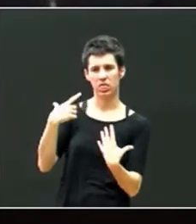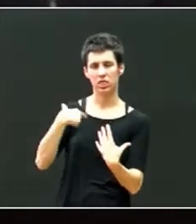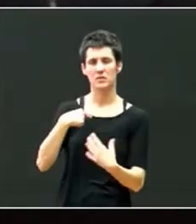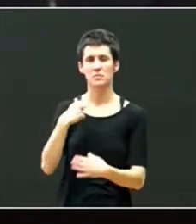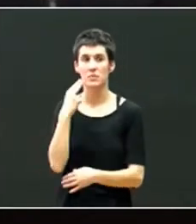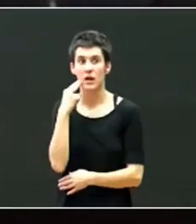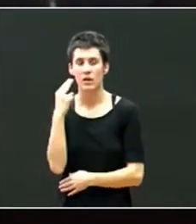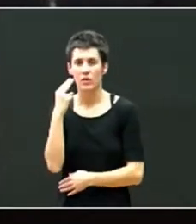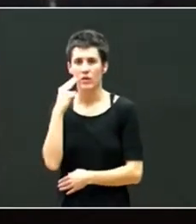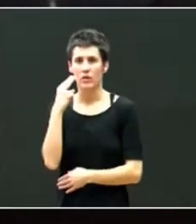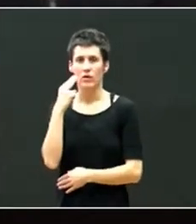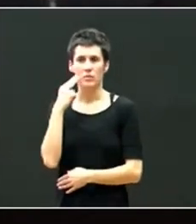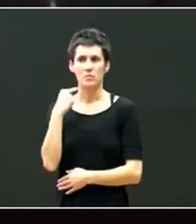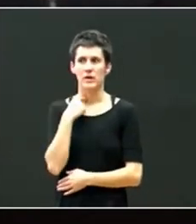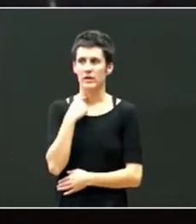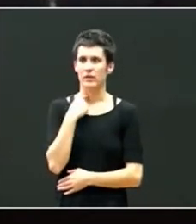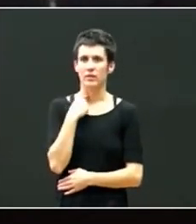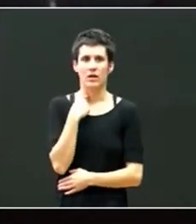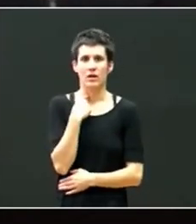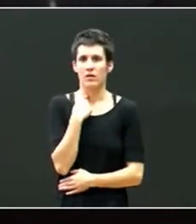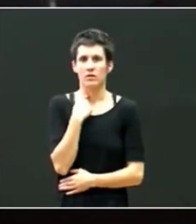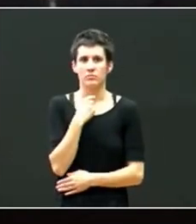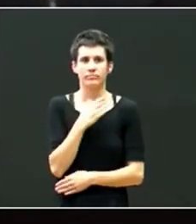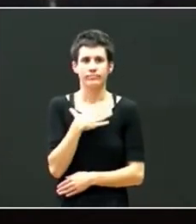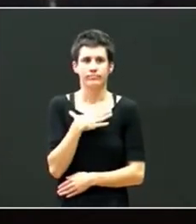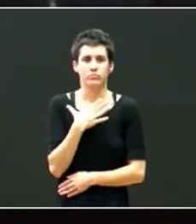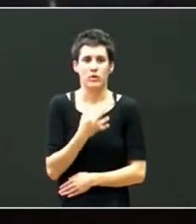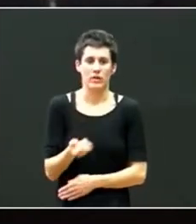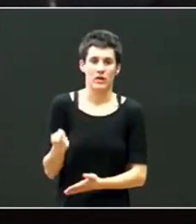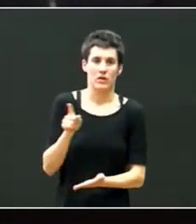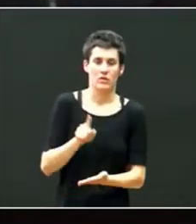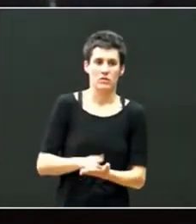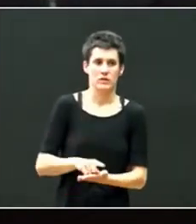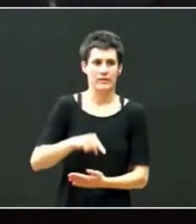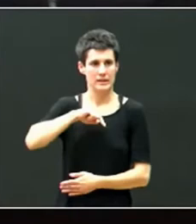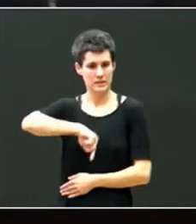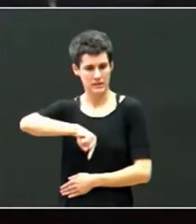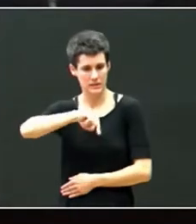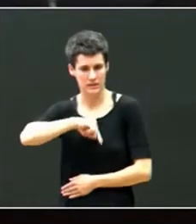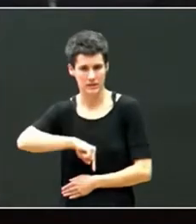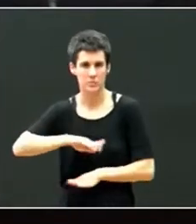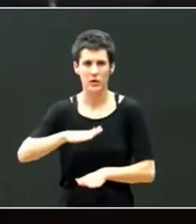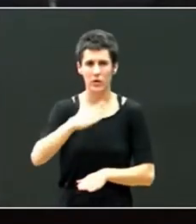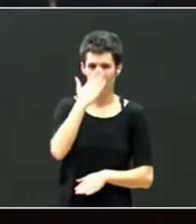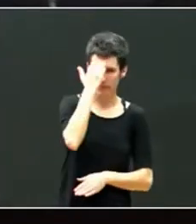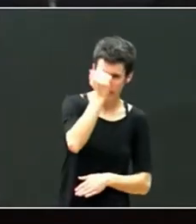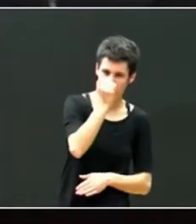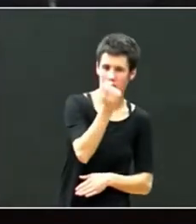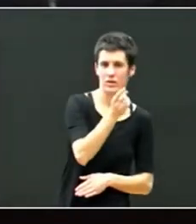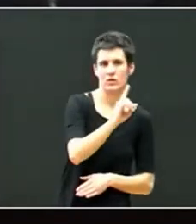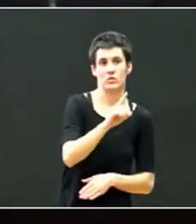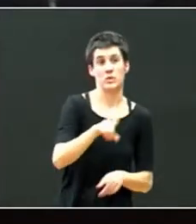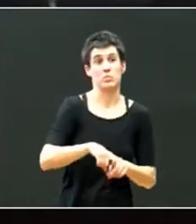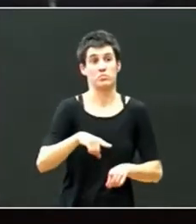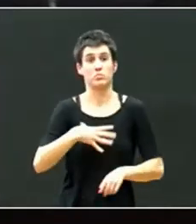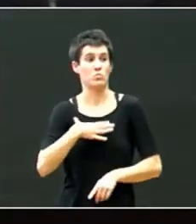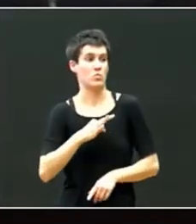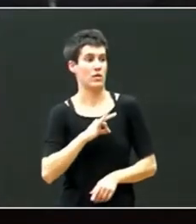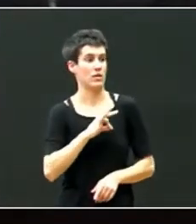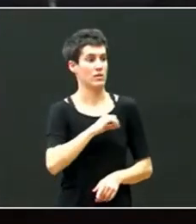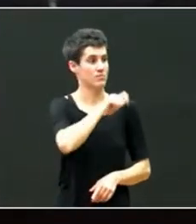de temor de terror pueden volver a revivirse sin recordar que las está reviviendo en relaciones interpersonales como por ejemplo